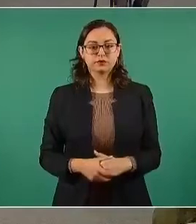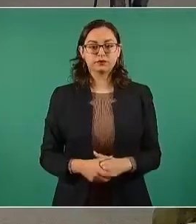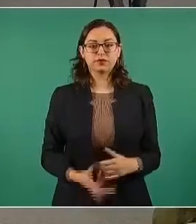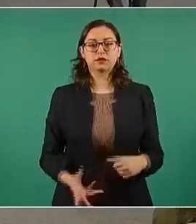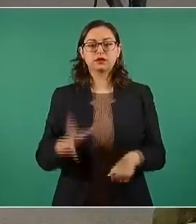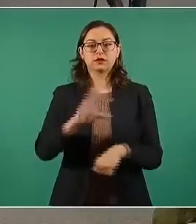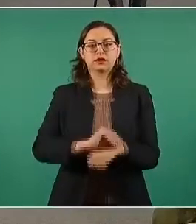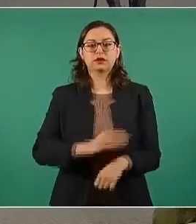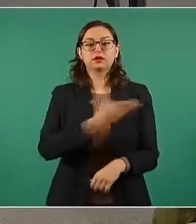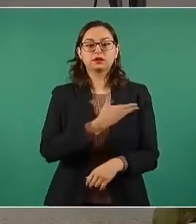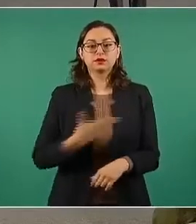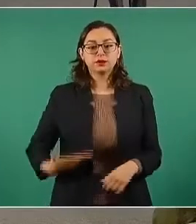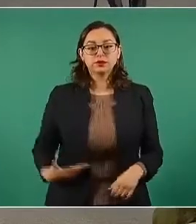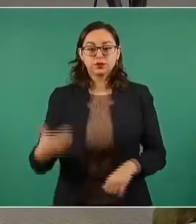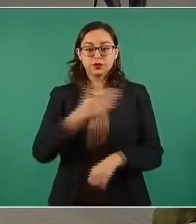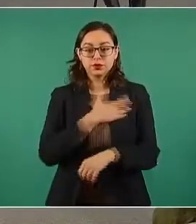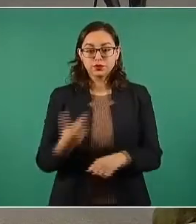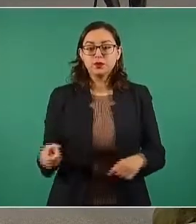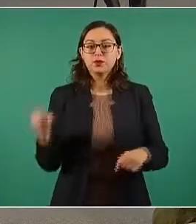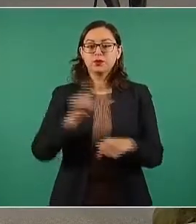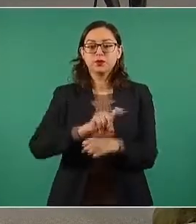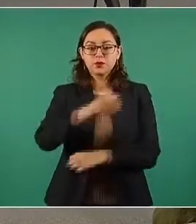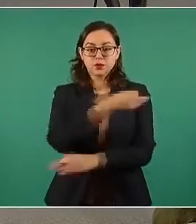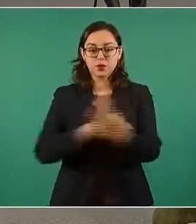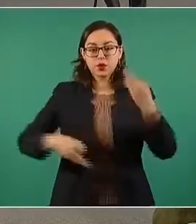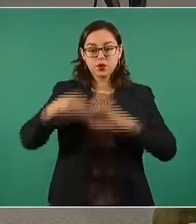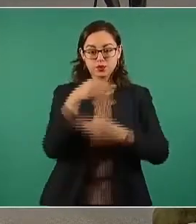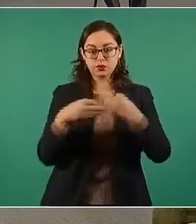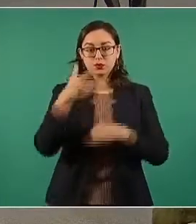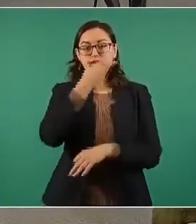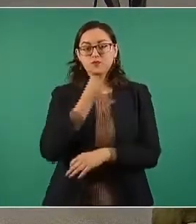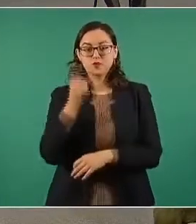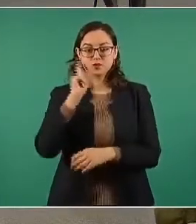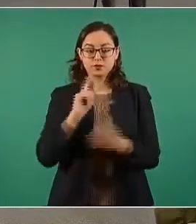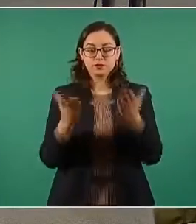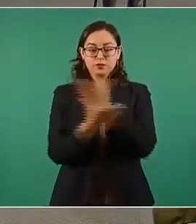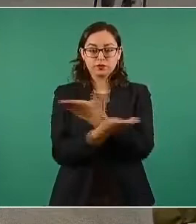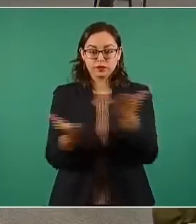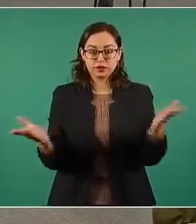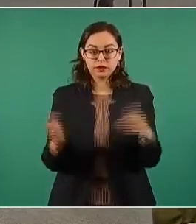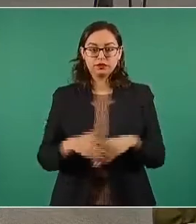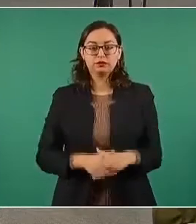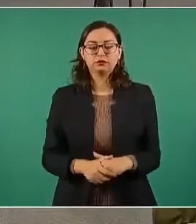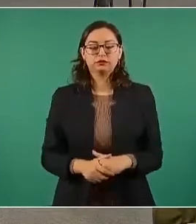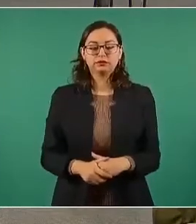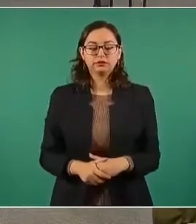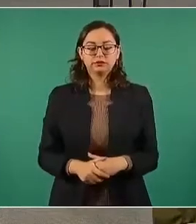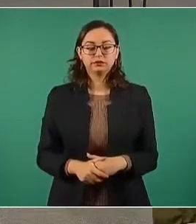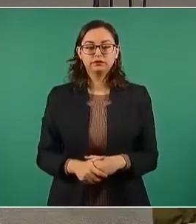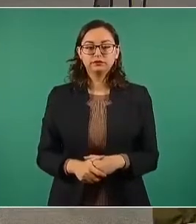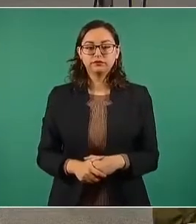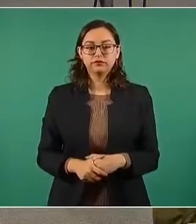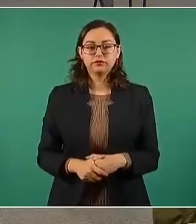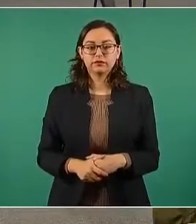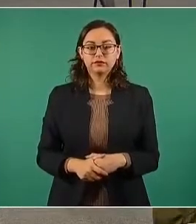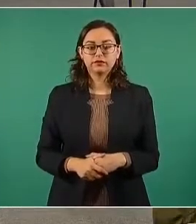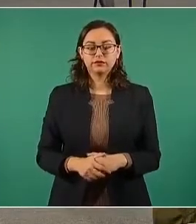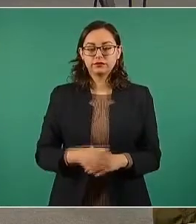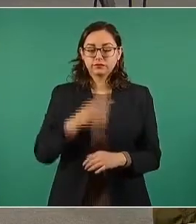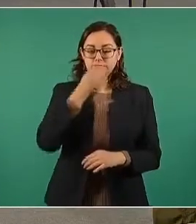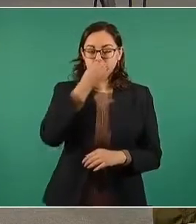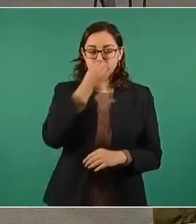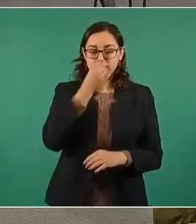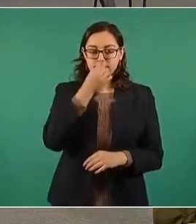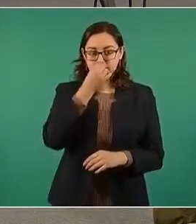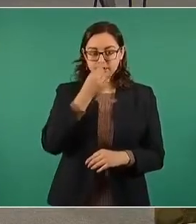Permiso, señor presidente. Muy buen día a todos y a todas. Informamos a la población sobre el trayecto